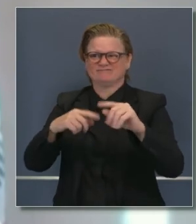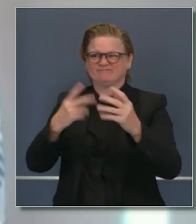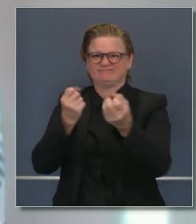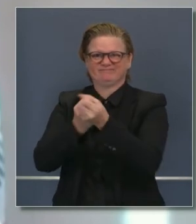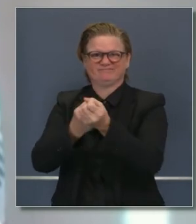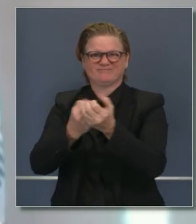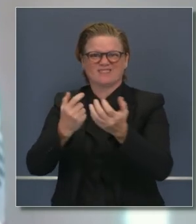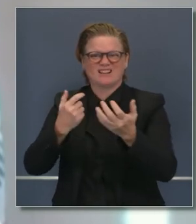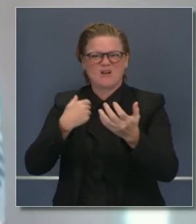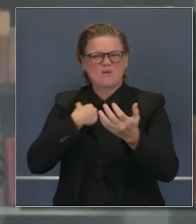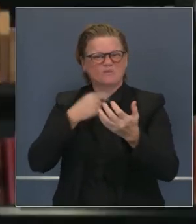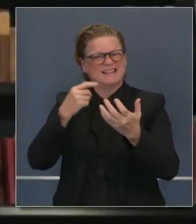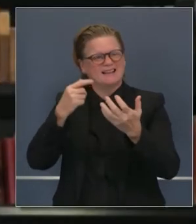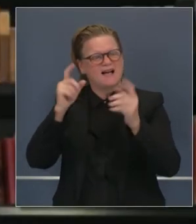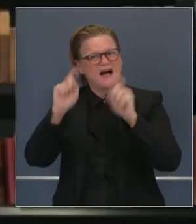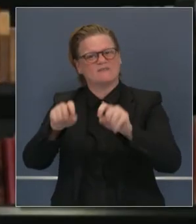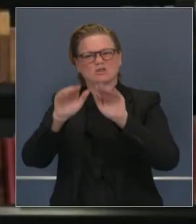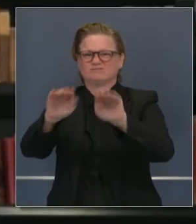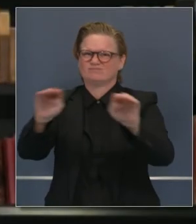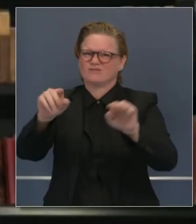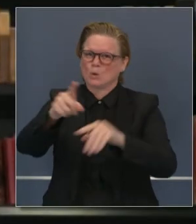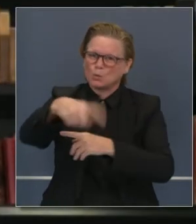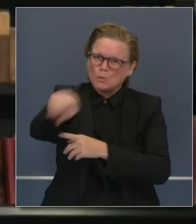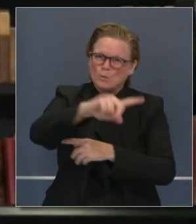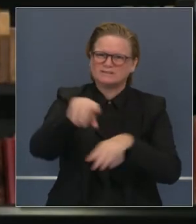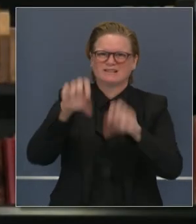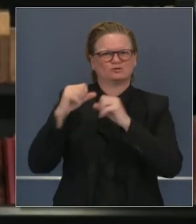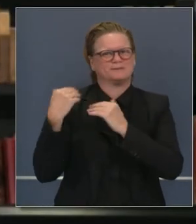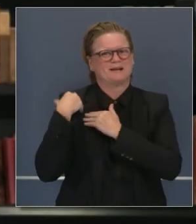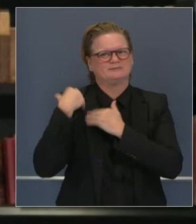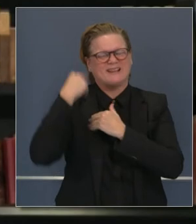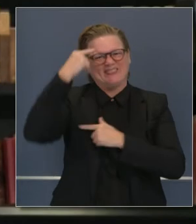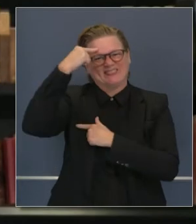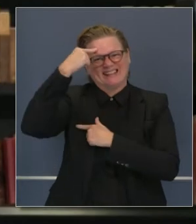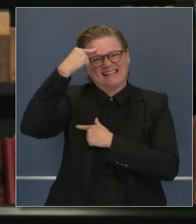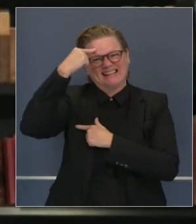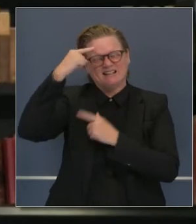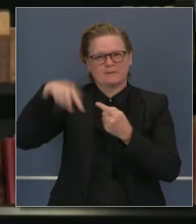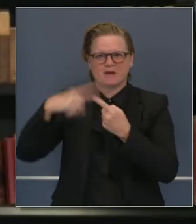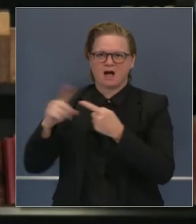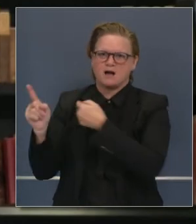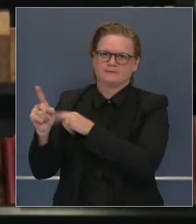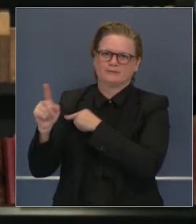siguiendo haciendo las cosas para mantener baja la transmisión por el Estado.